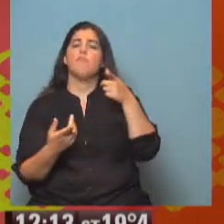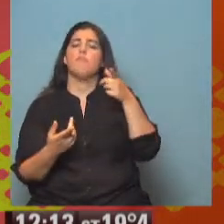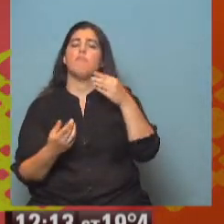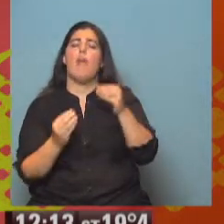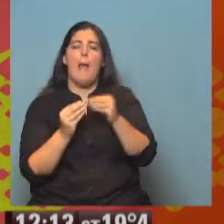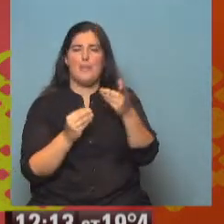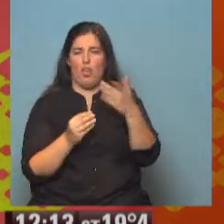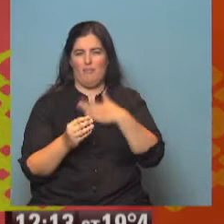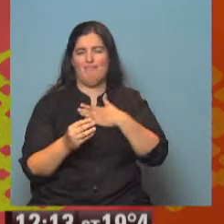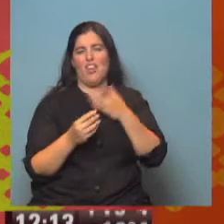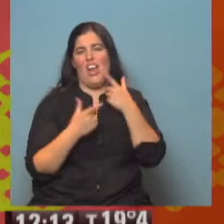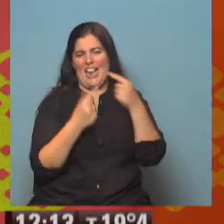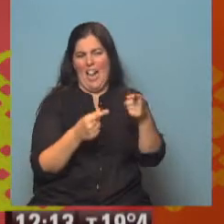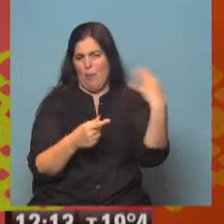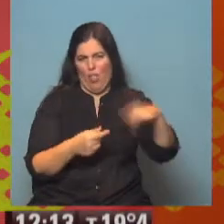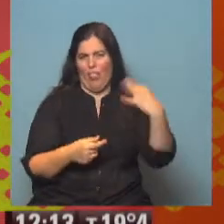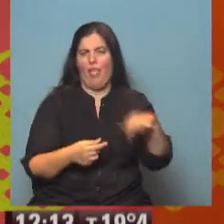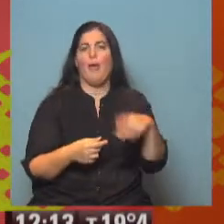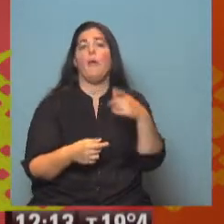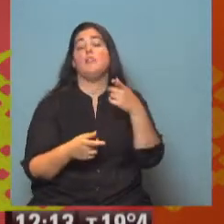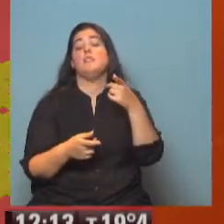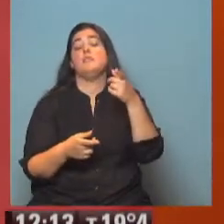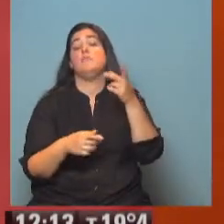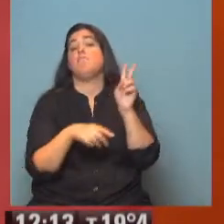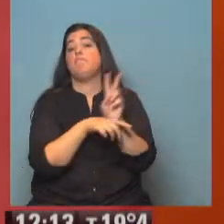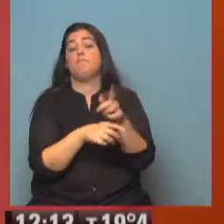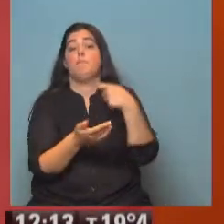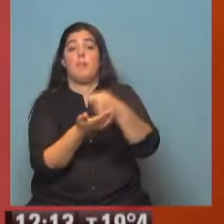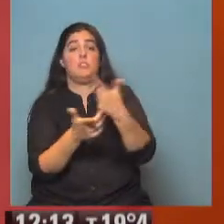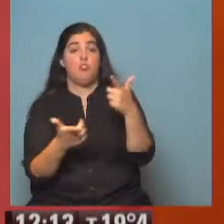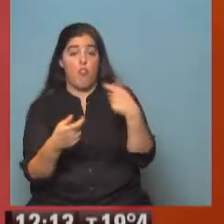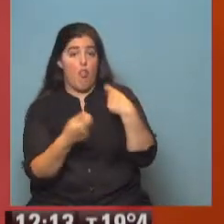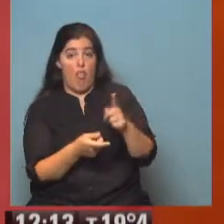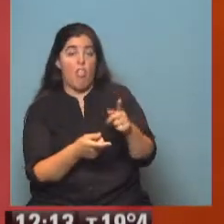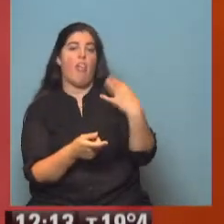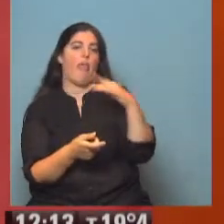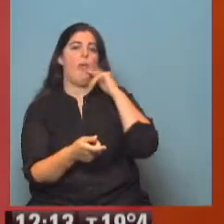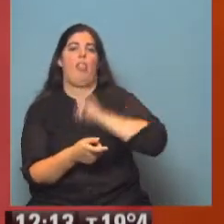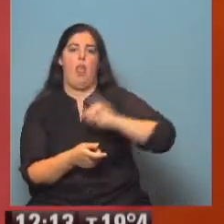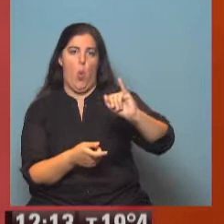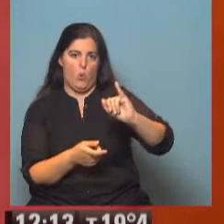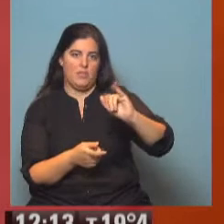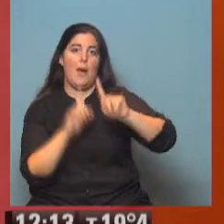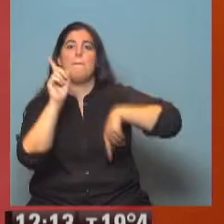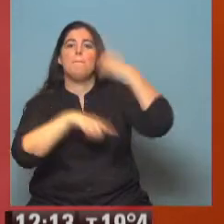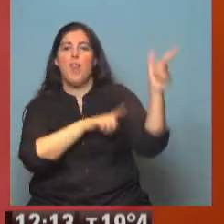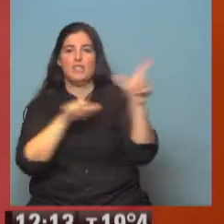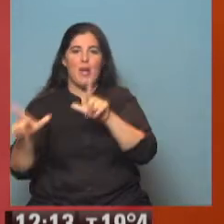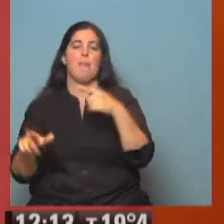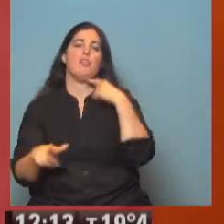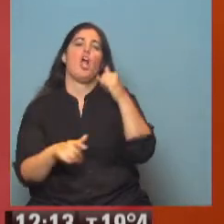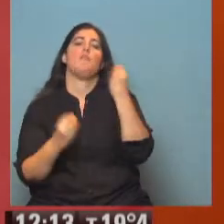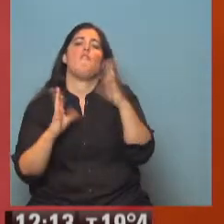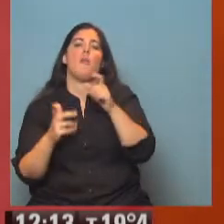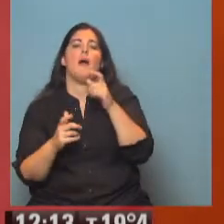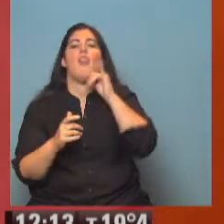amigo. Y, por supuesto, si no llegan a dar esa cobertura prestacional, hay que hacer denuncias. Después, en el próximo capítulo, contamos qué